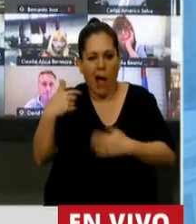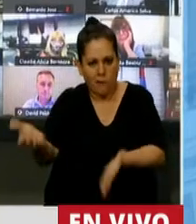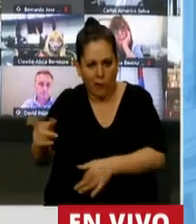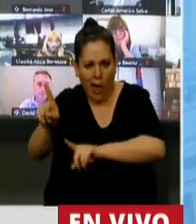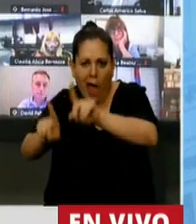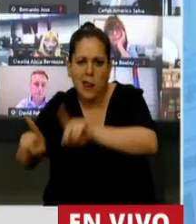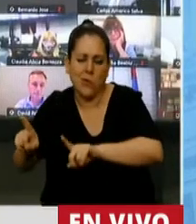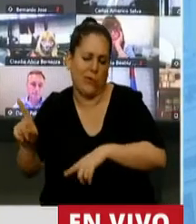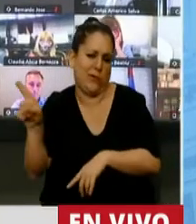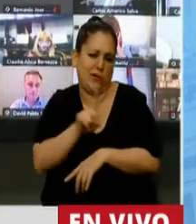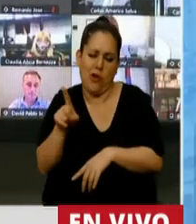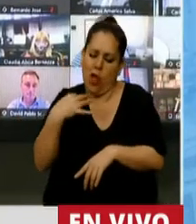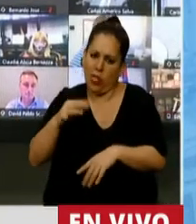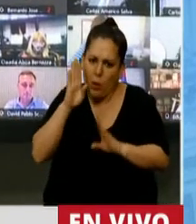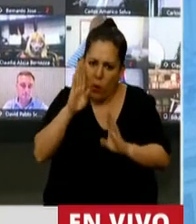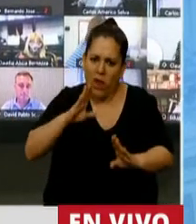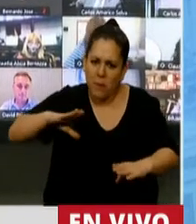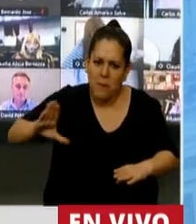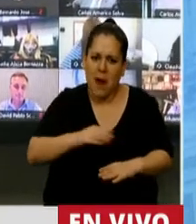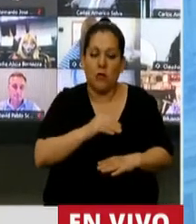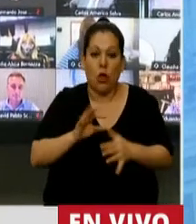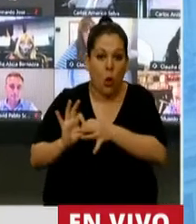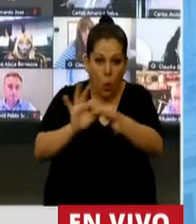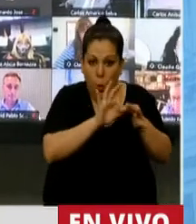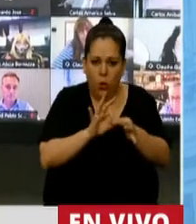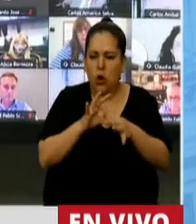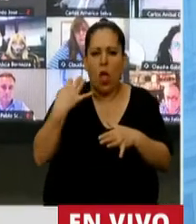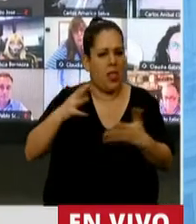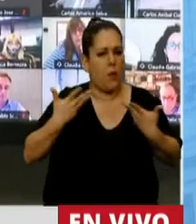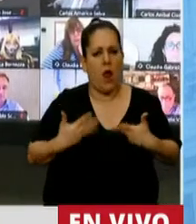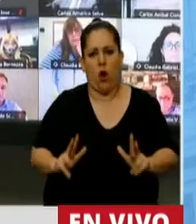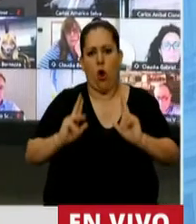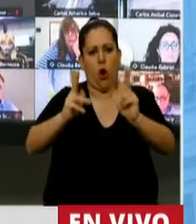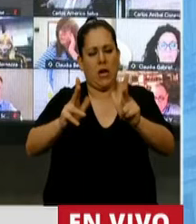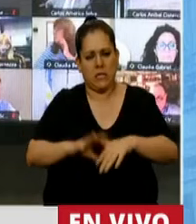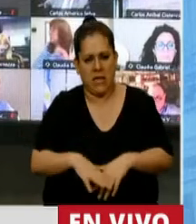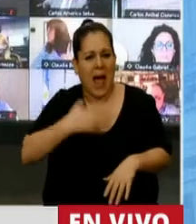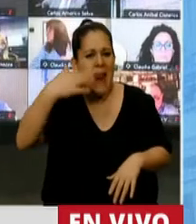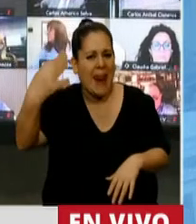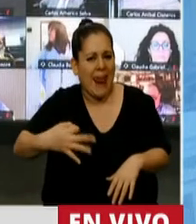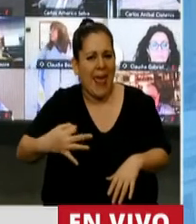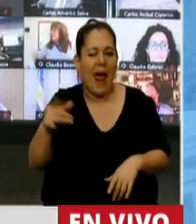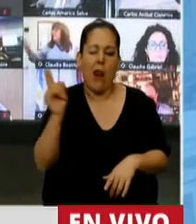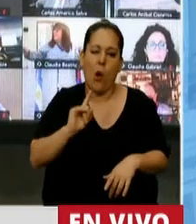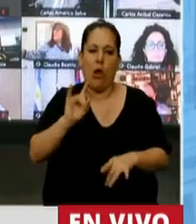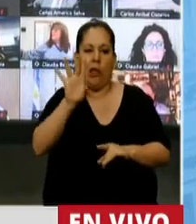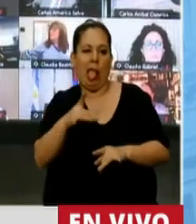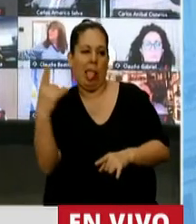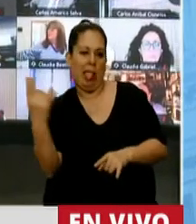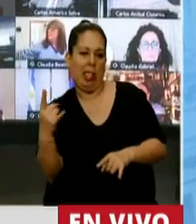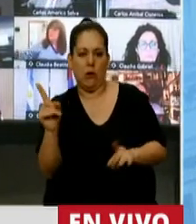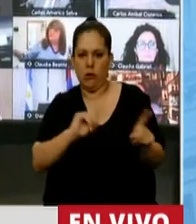funcione, esa voluntad de acuerdo y unión debe ser honesta. No solo declamativa, debe ser real y no una mera puesta en escena.